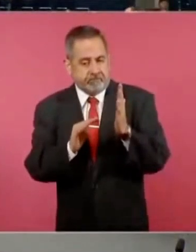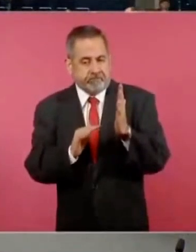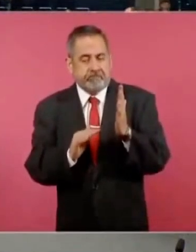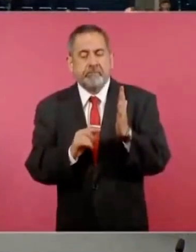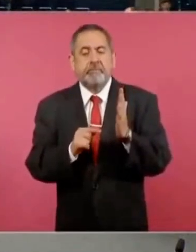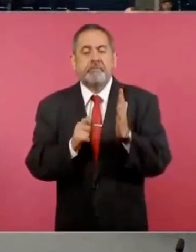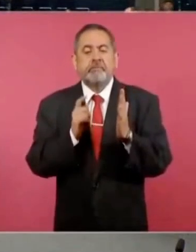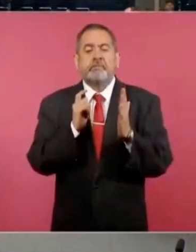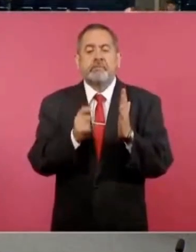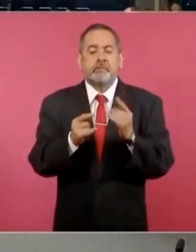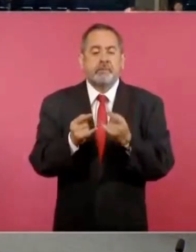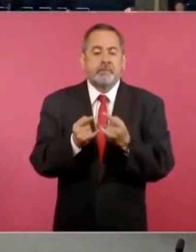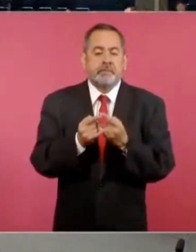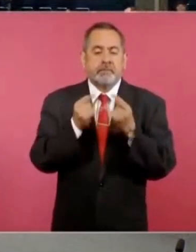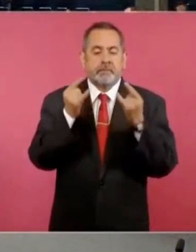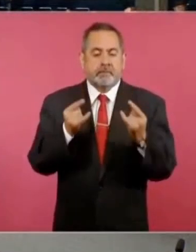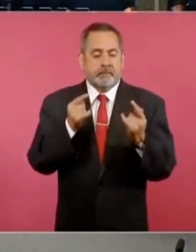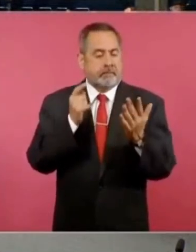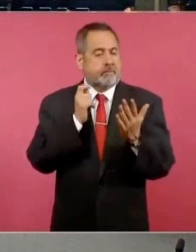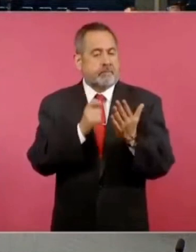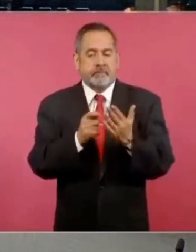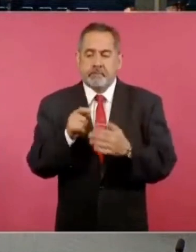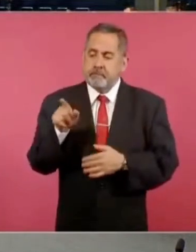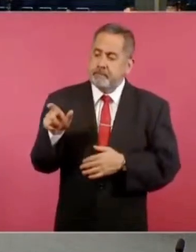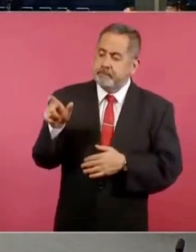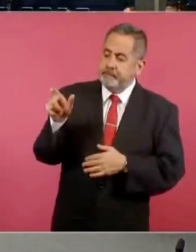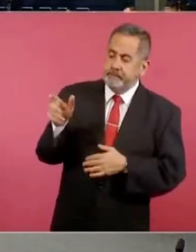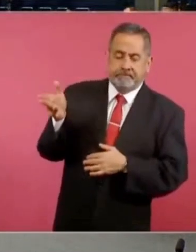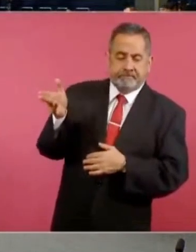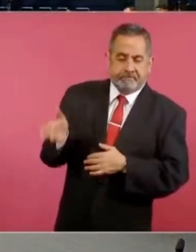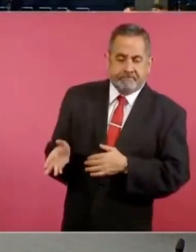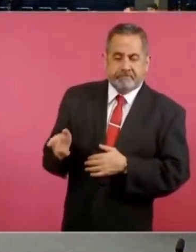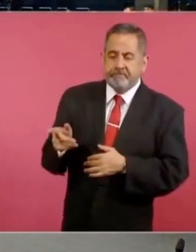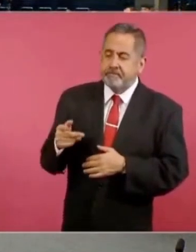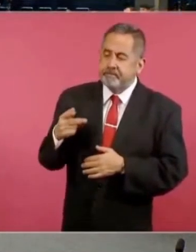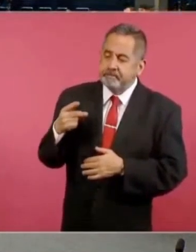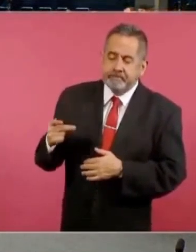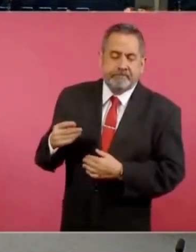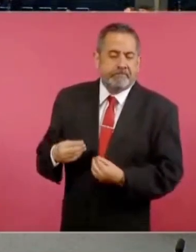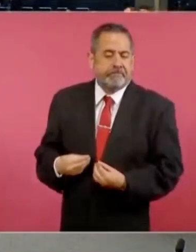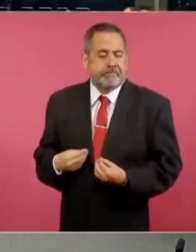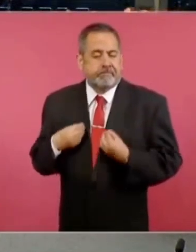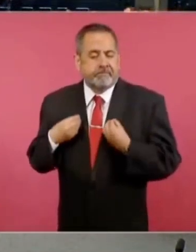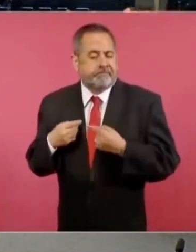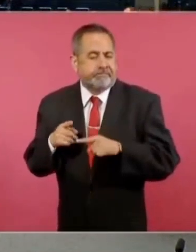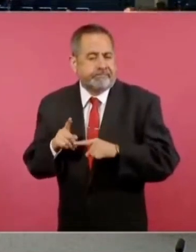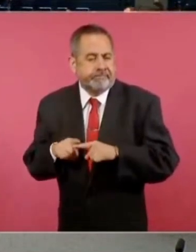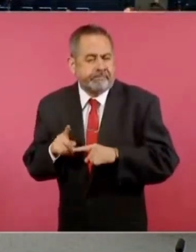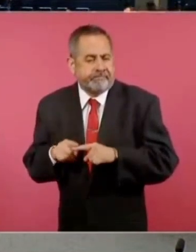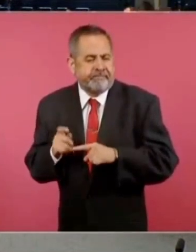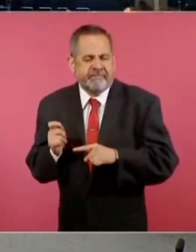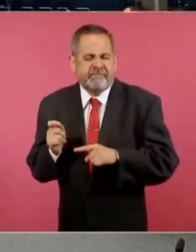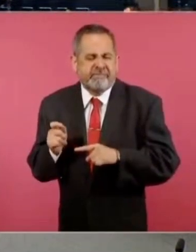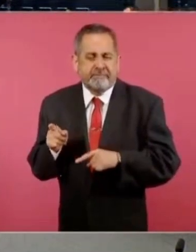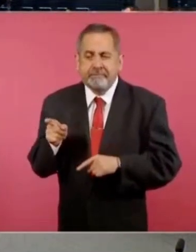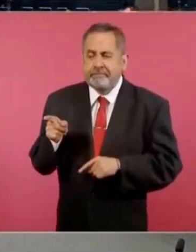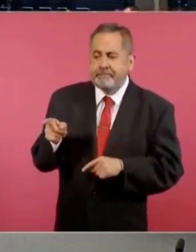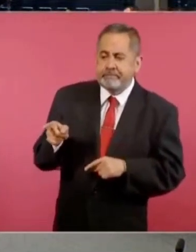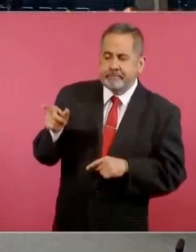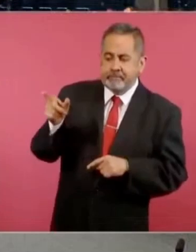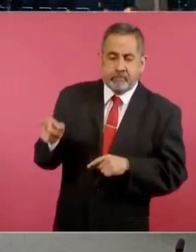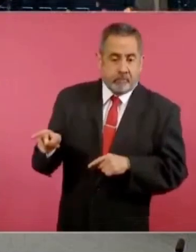con la vida de un